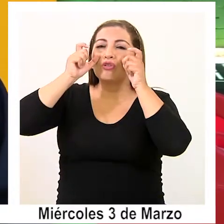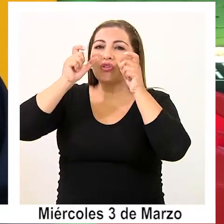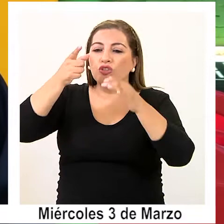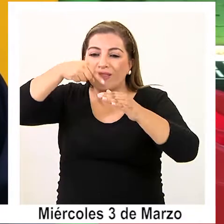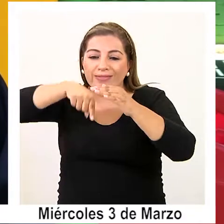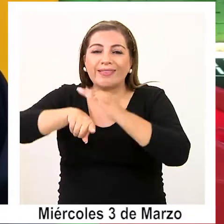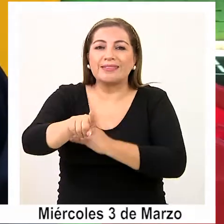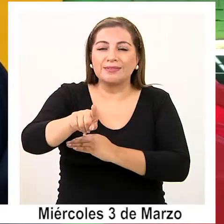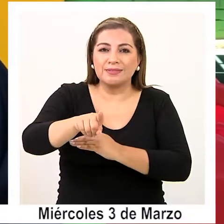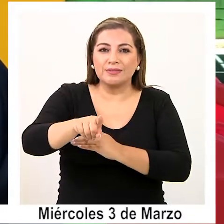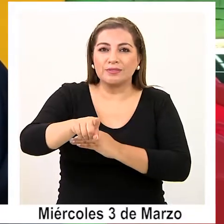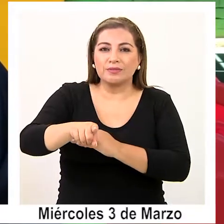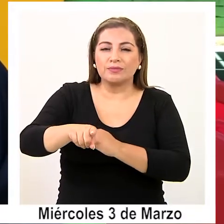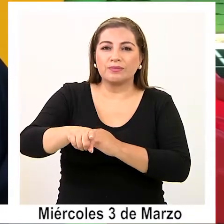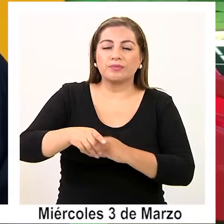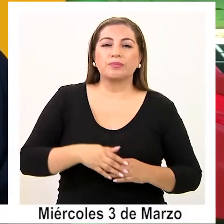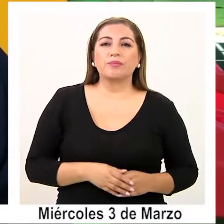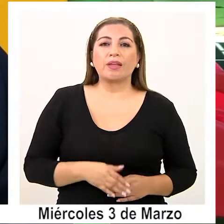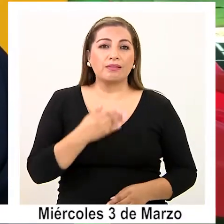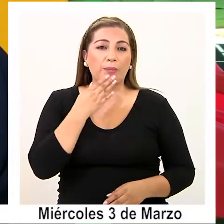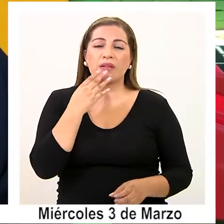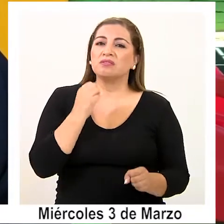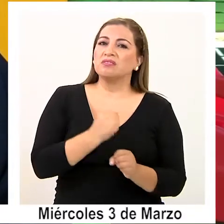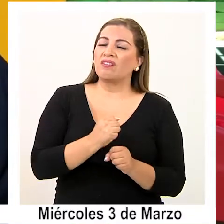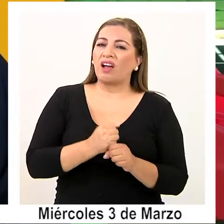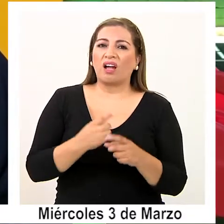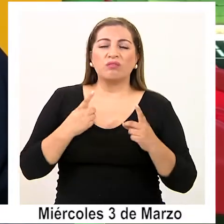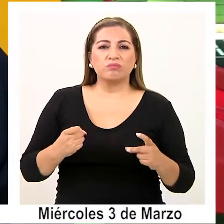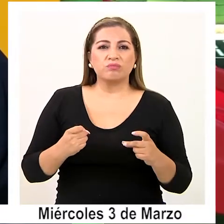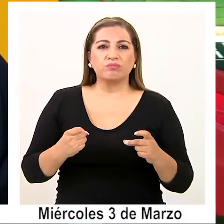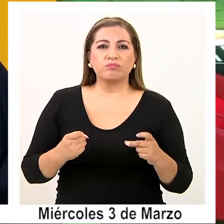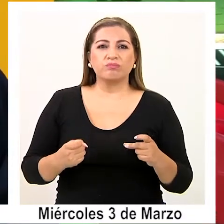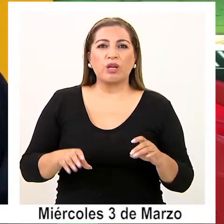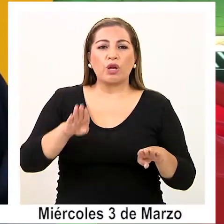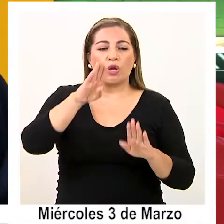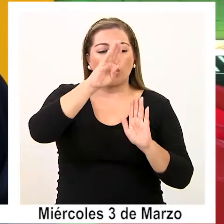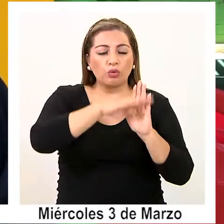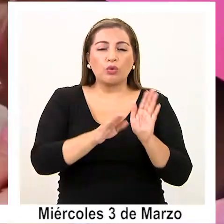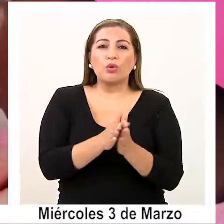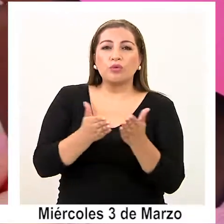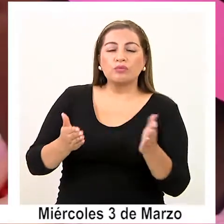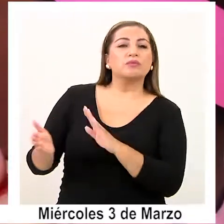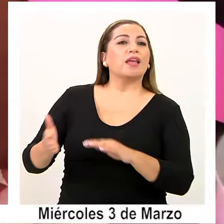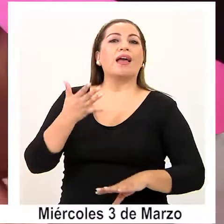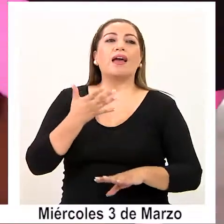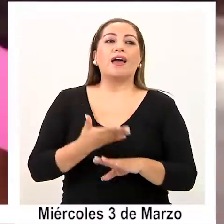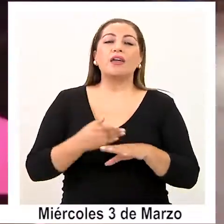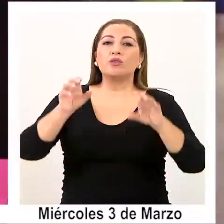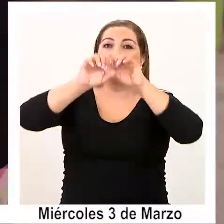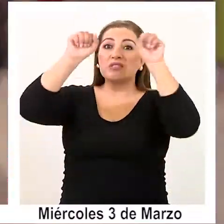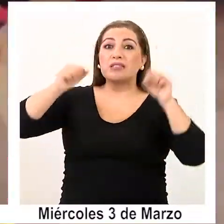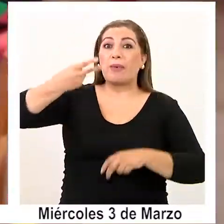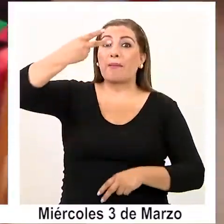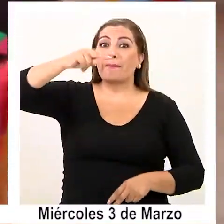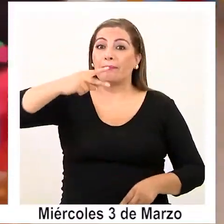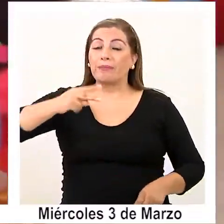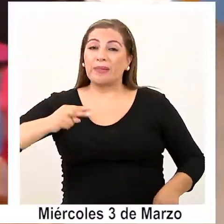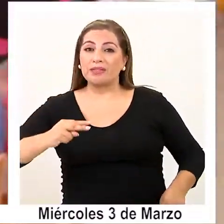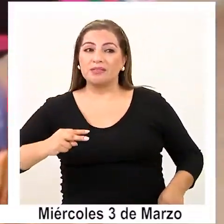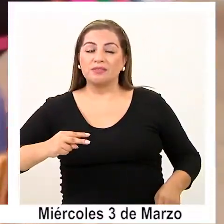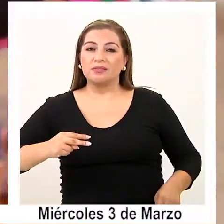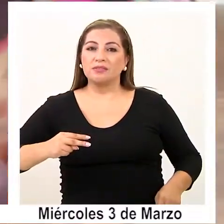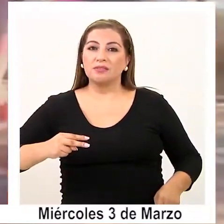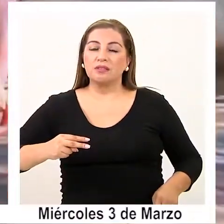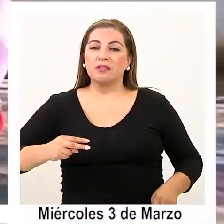sanitario, vamos a trabajar fuertemente los instructivos con nuestro equipo. Contarán con sistema mixto, combinando